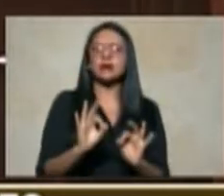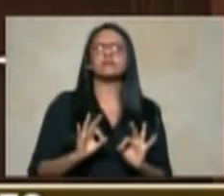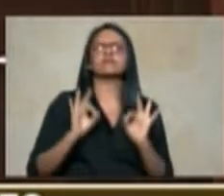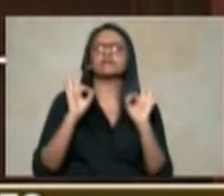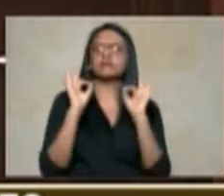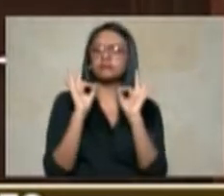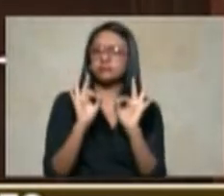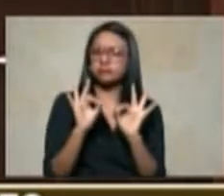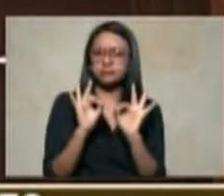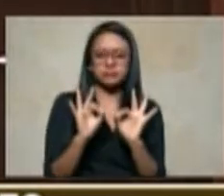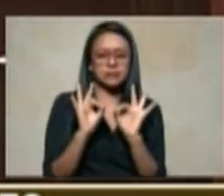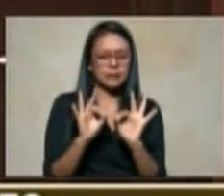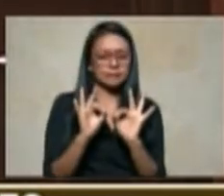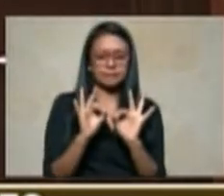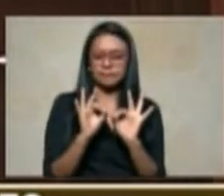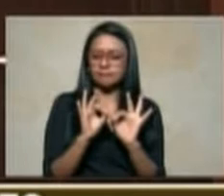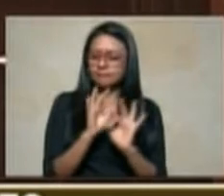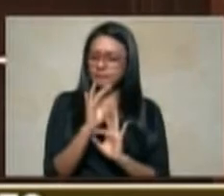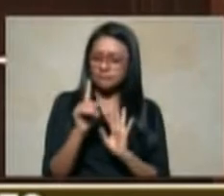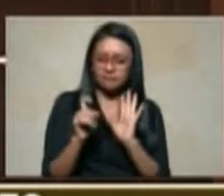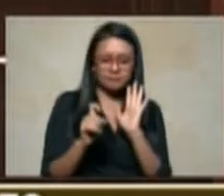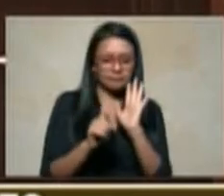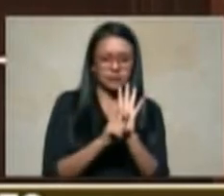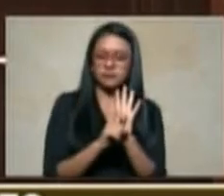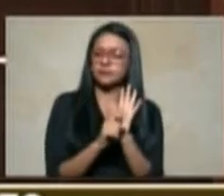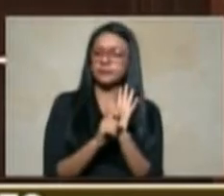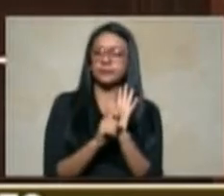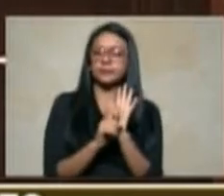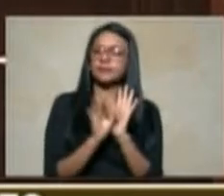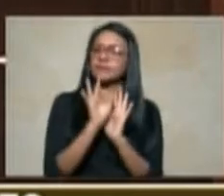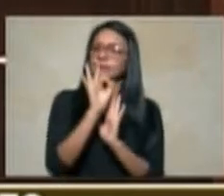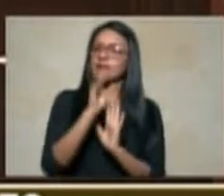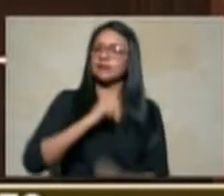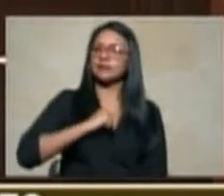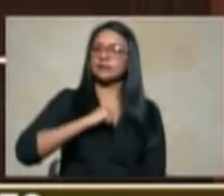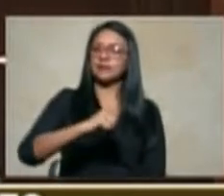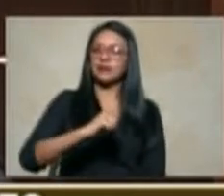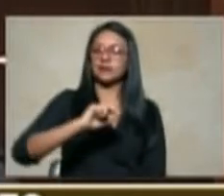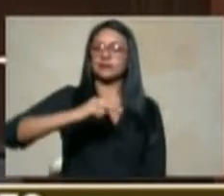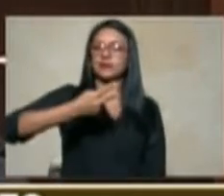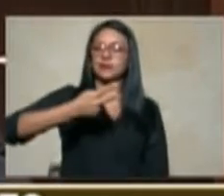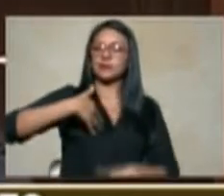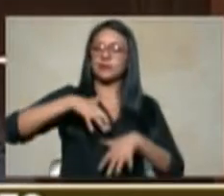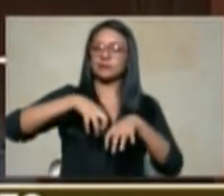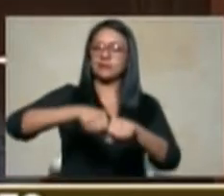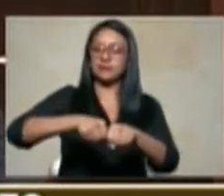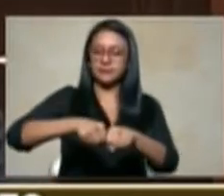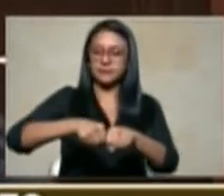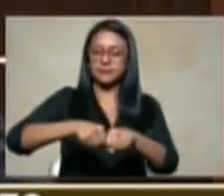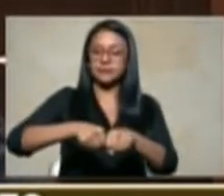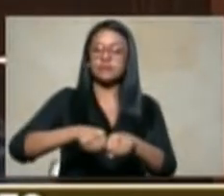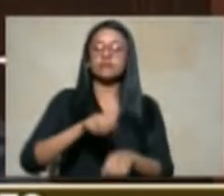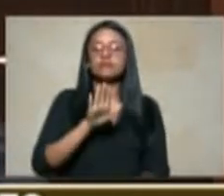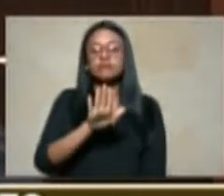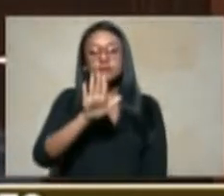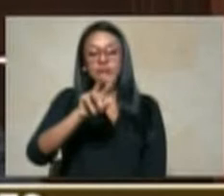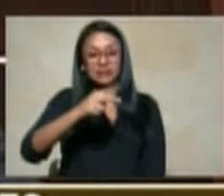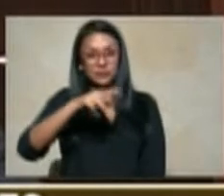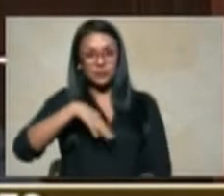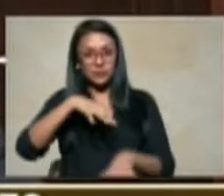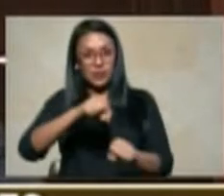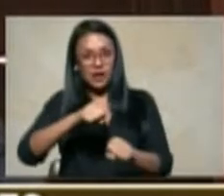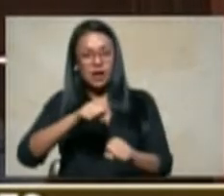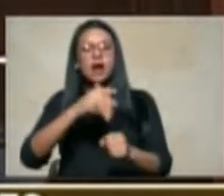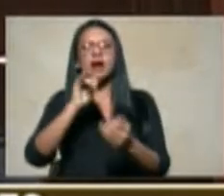íntegra aún el derecho de los segundos ocupantes y su relación con el proceso